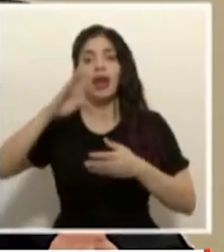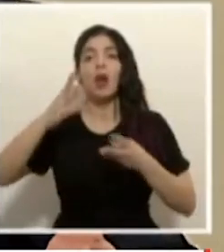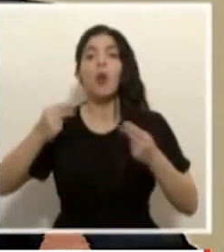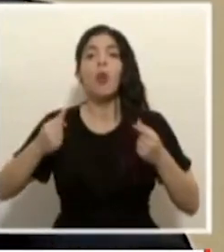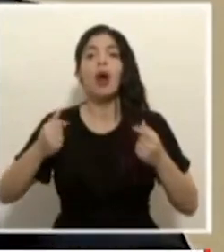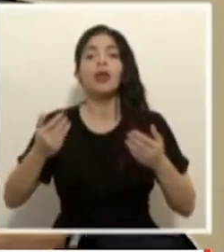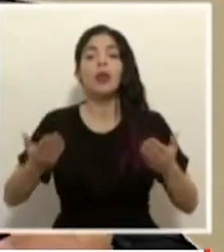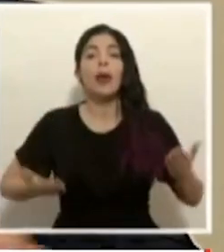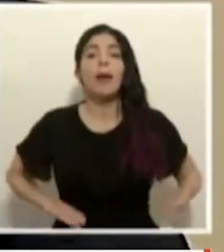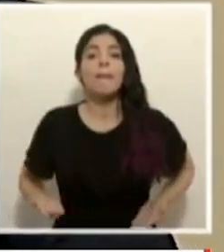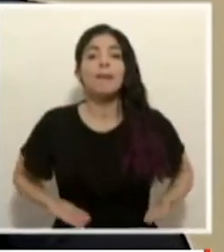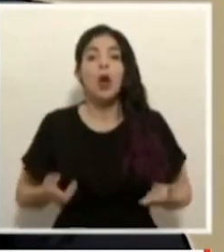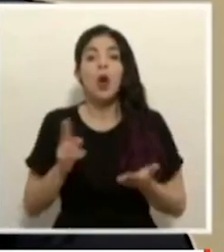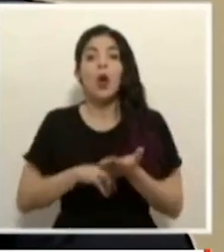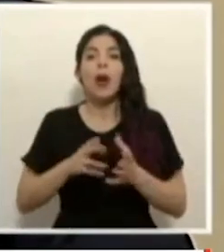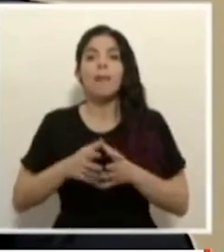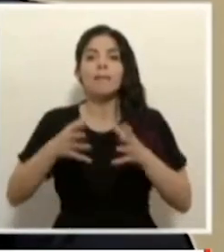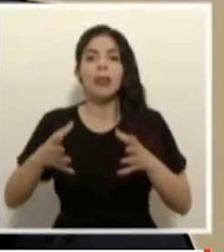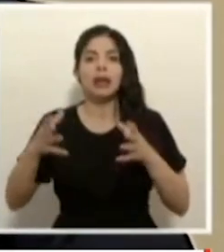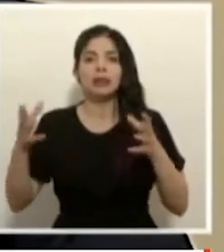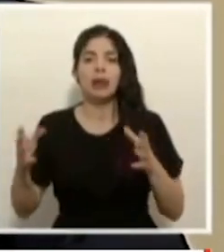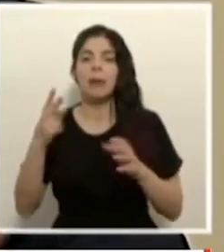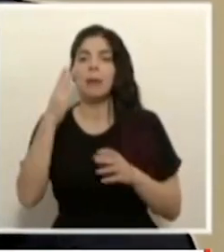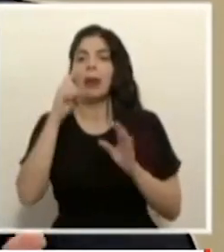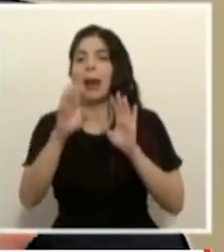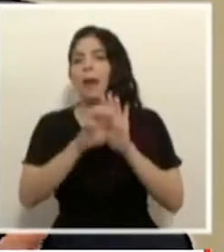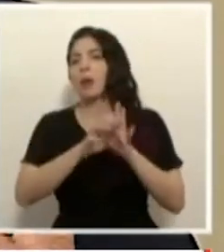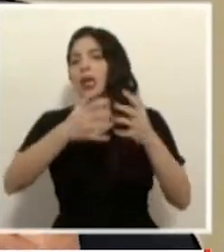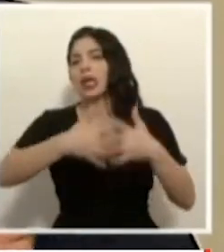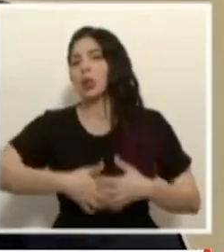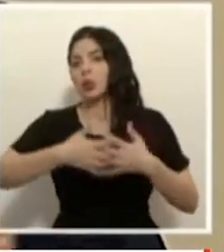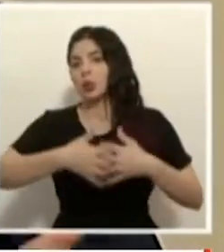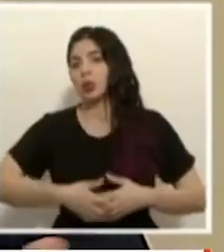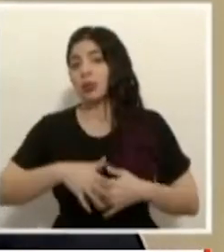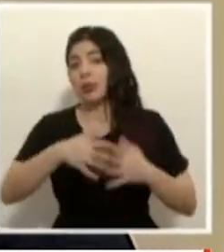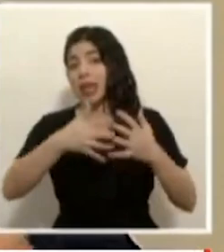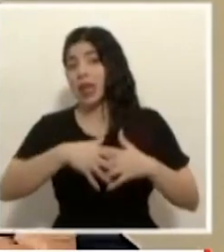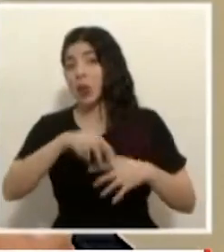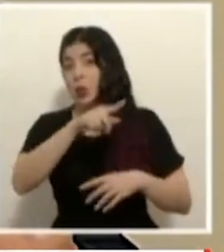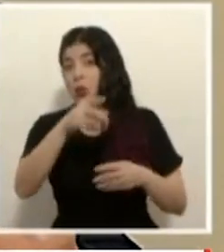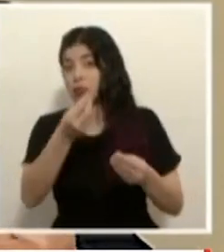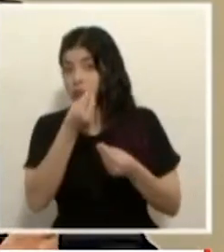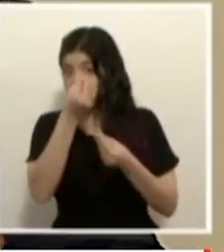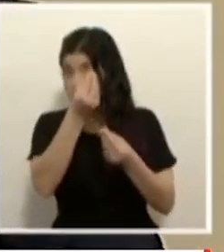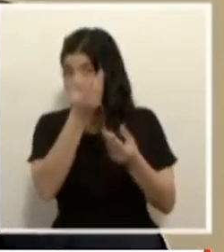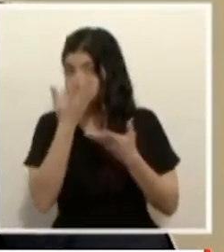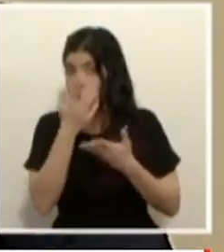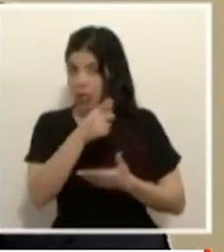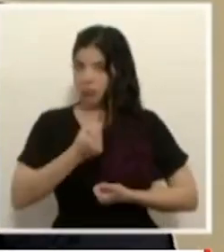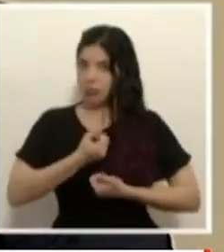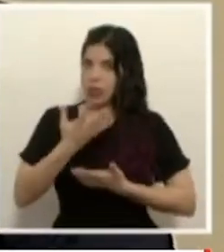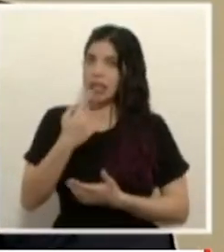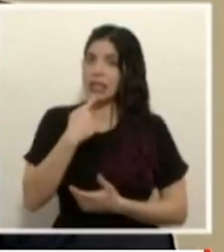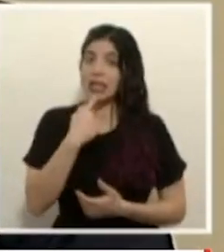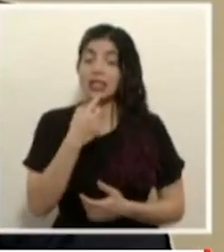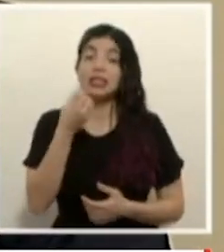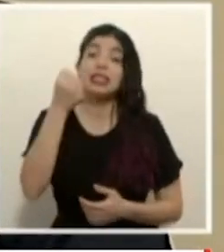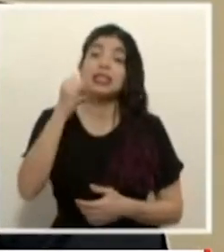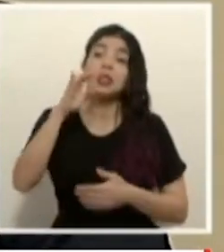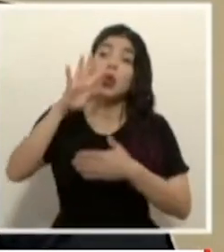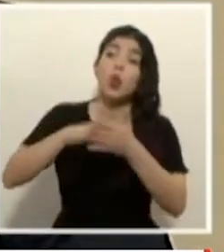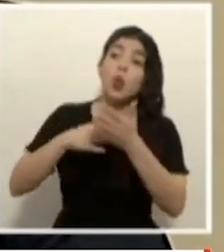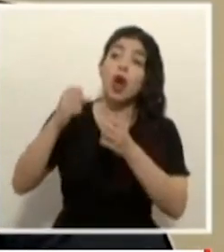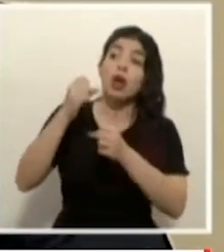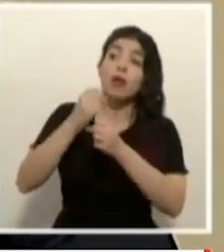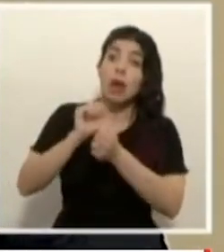pongamos el caso de la industria la industria nos ha manifestado y manifiesta que con un cambio en las jornadas